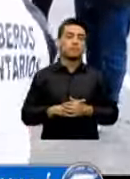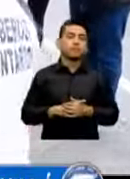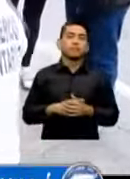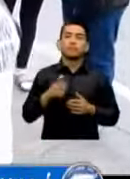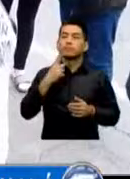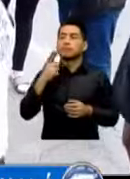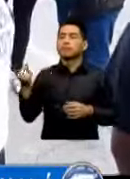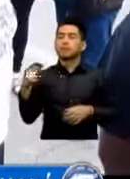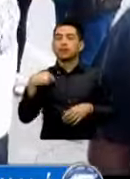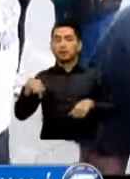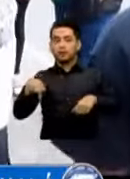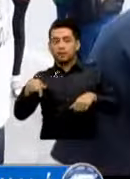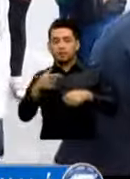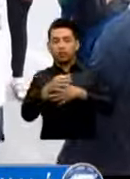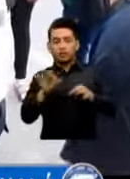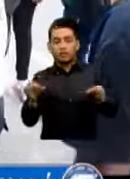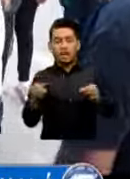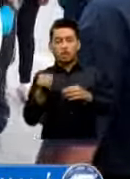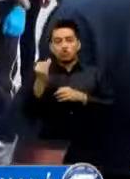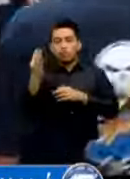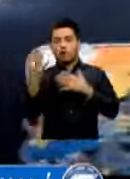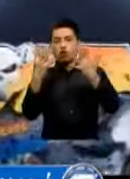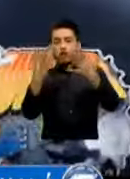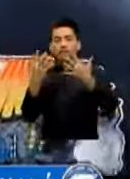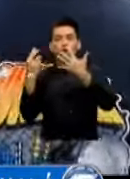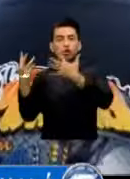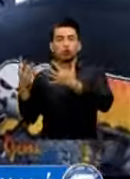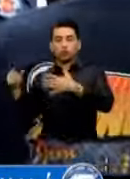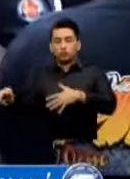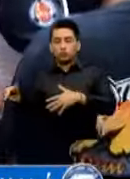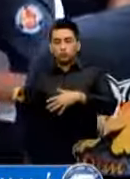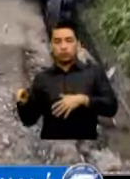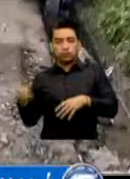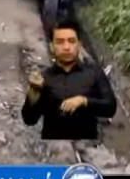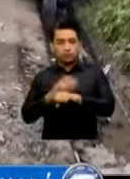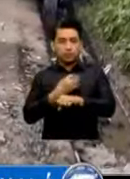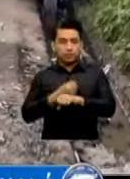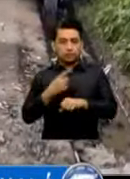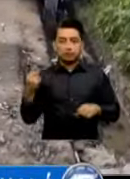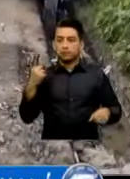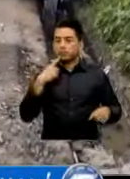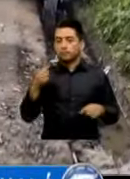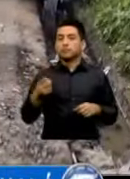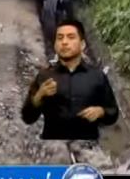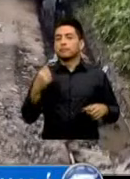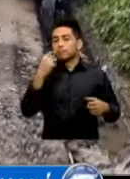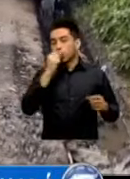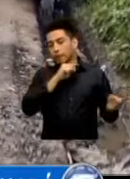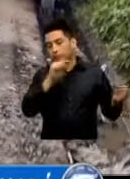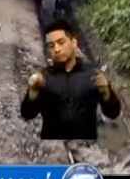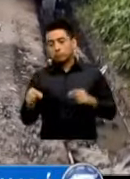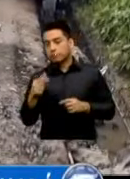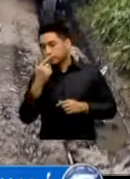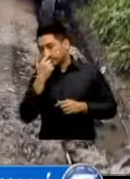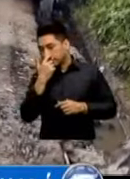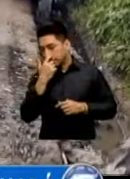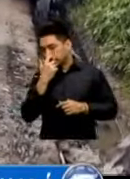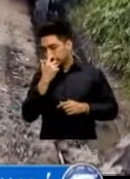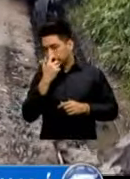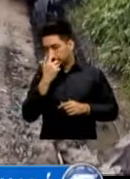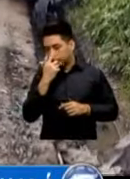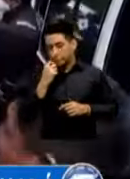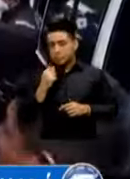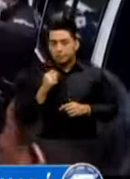Compañía Fue Trazado La Señora Elizabeth Martínez Coapen